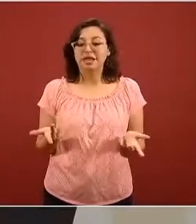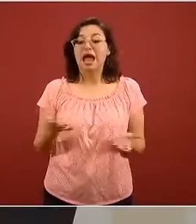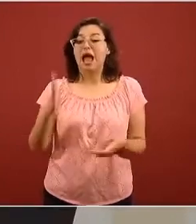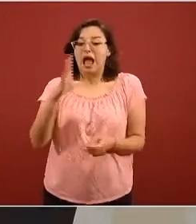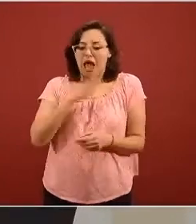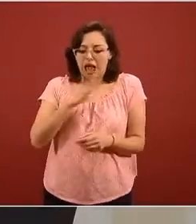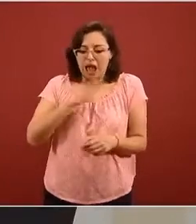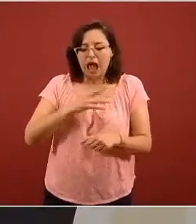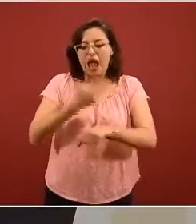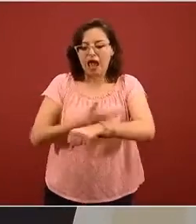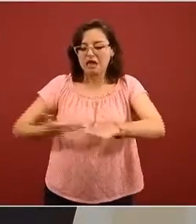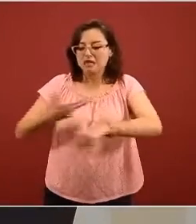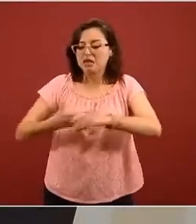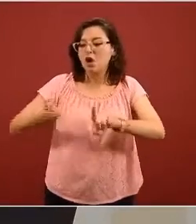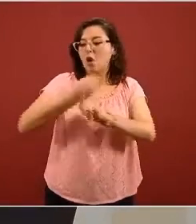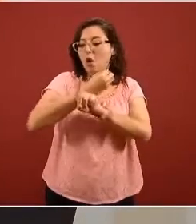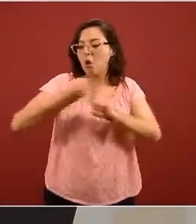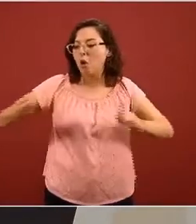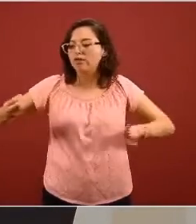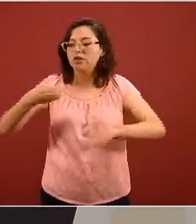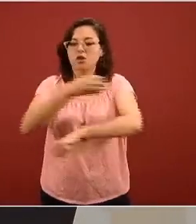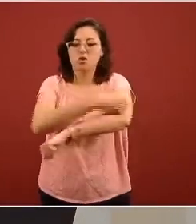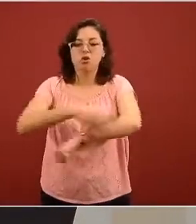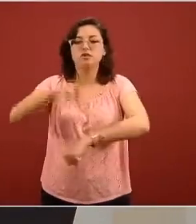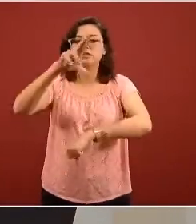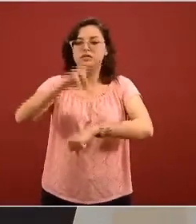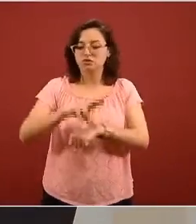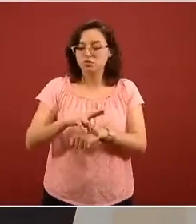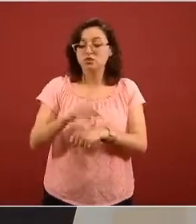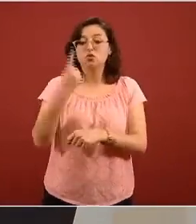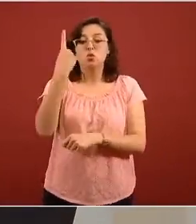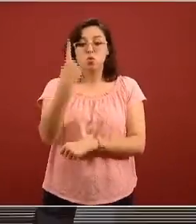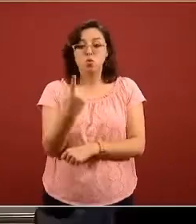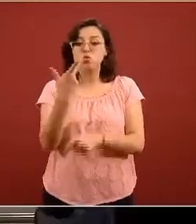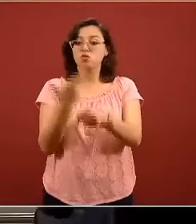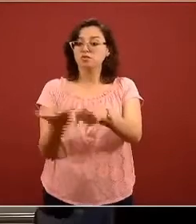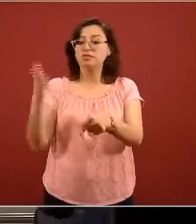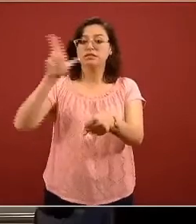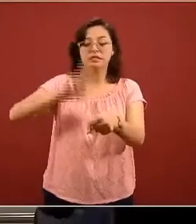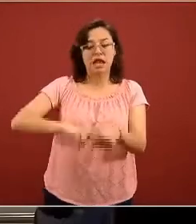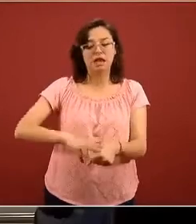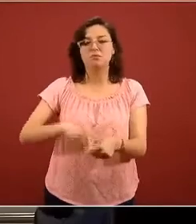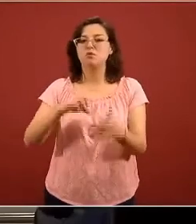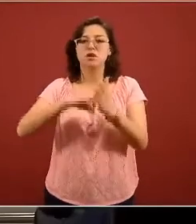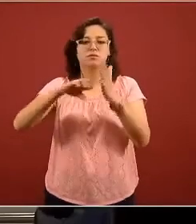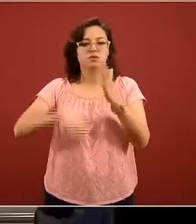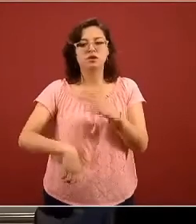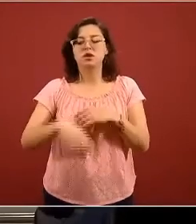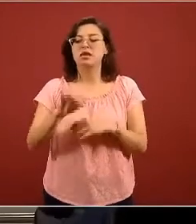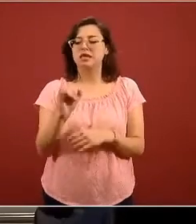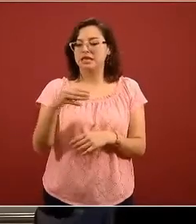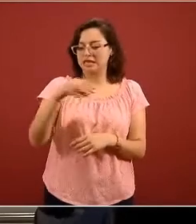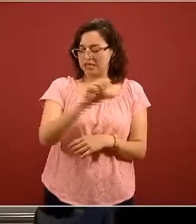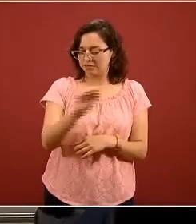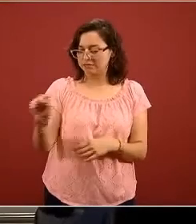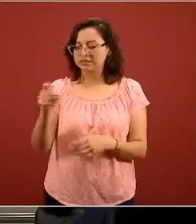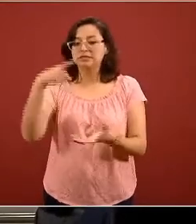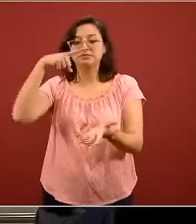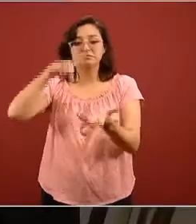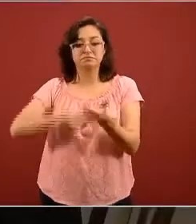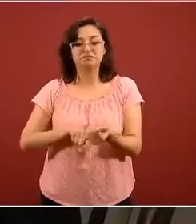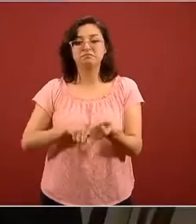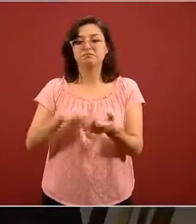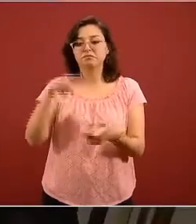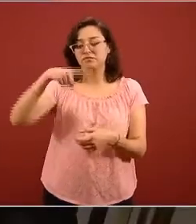de coordinación y respaldo aún dentro de una misma institución por ejemplo el Instituto Mexicano de Seguro Social que es donde